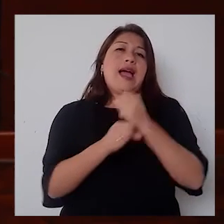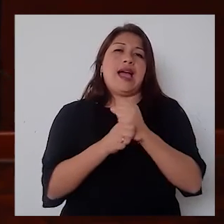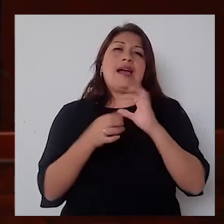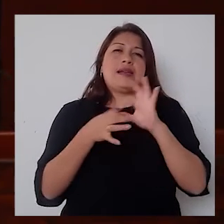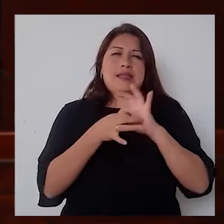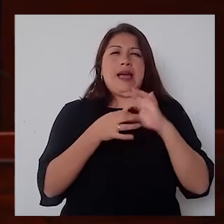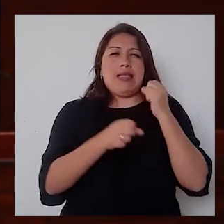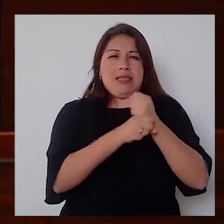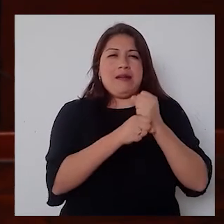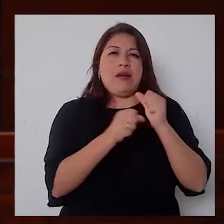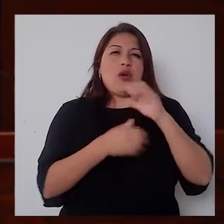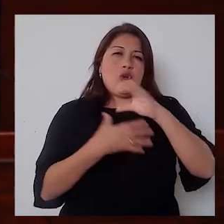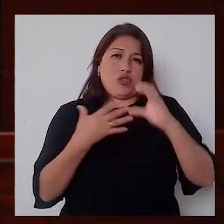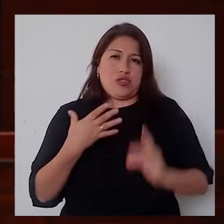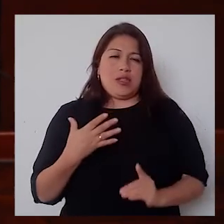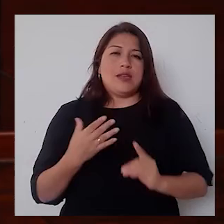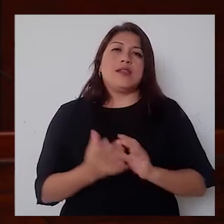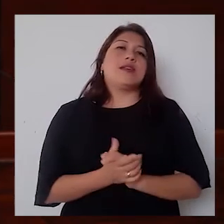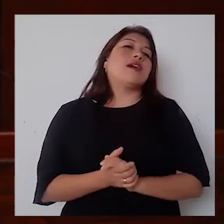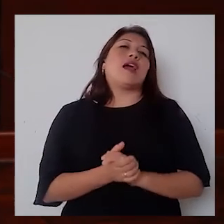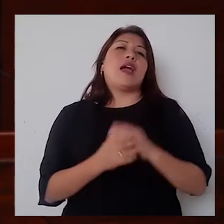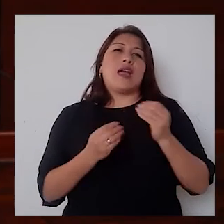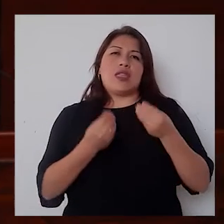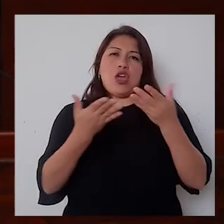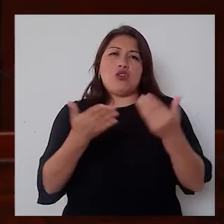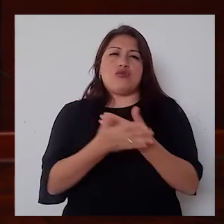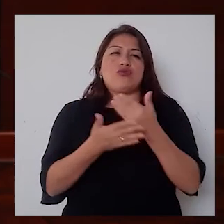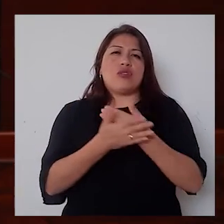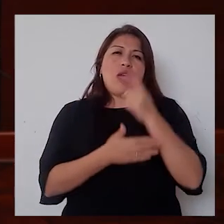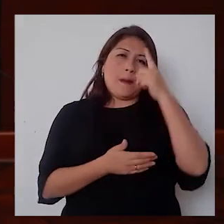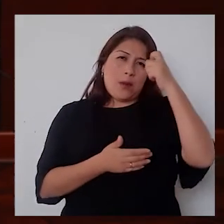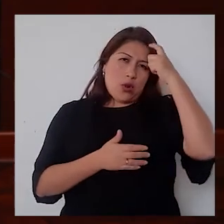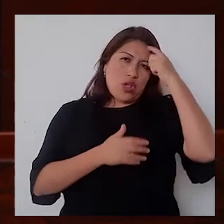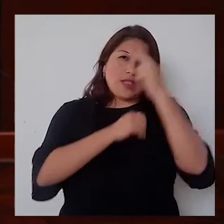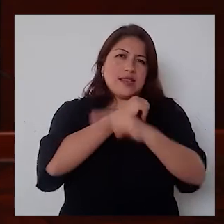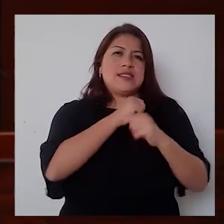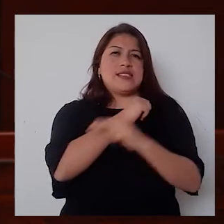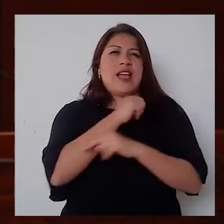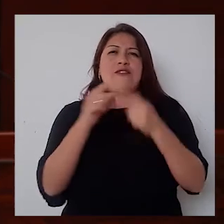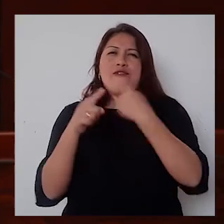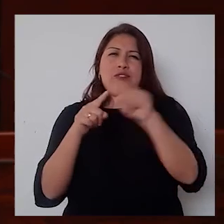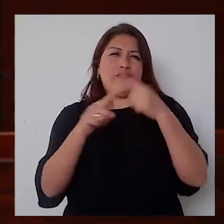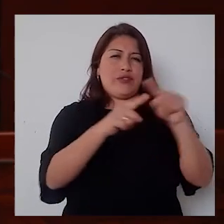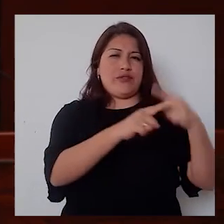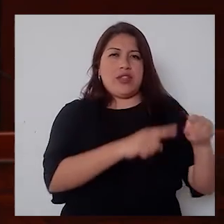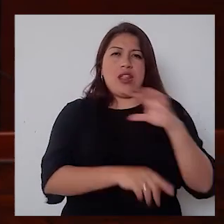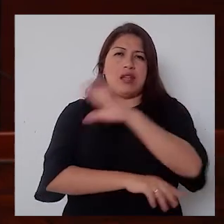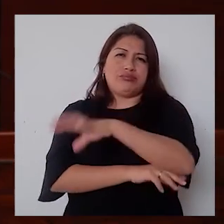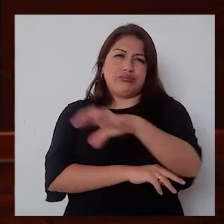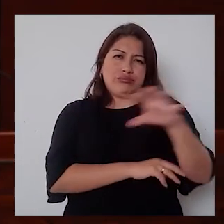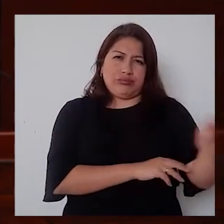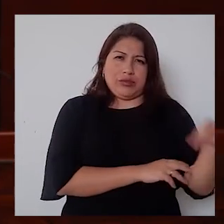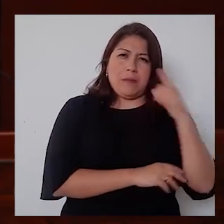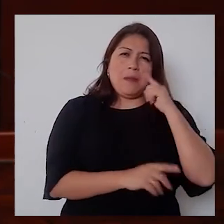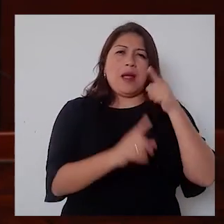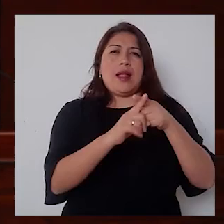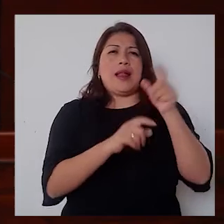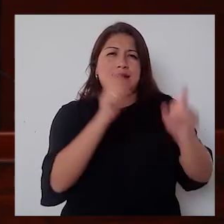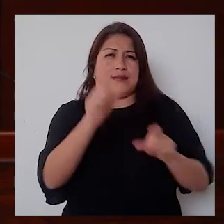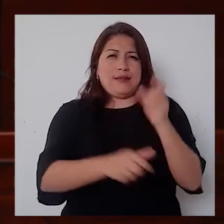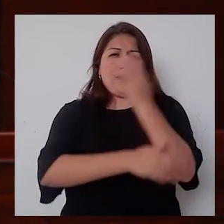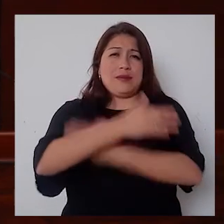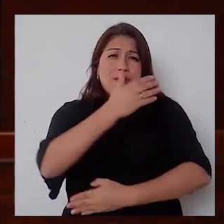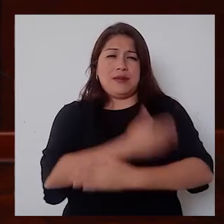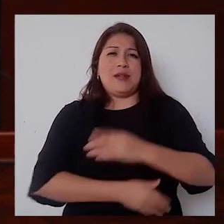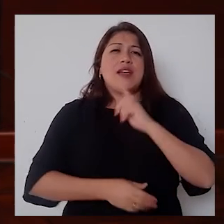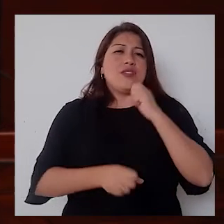CONADIS, se dio a dar la política nacional multisectorial para las personas con discapacidad, que es un trabajo entre todos los